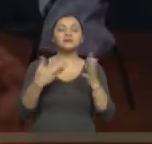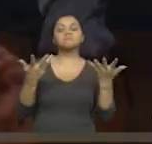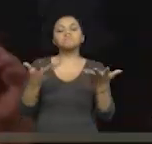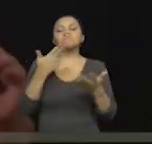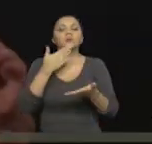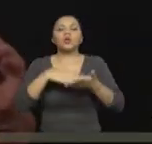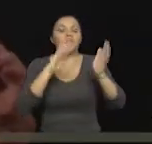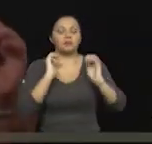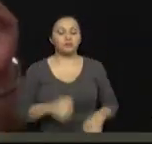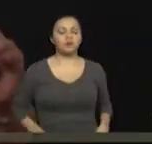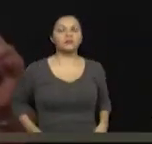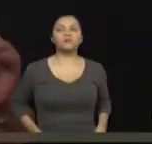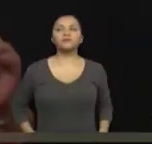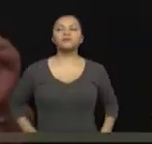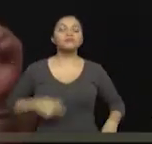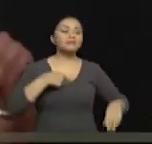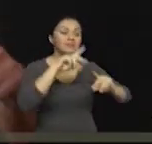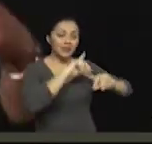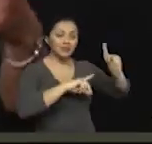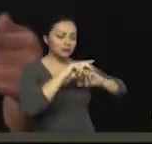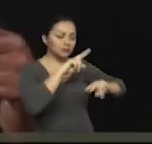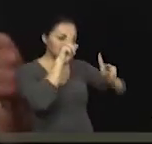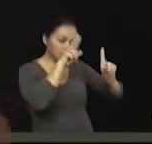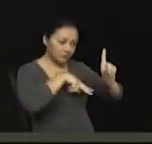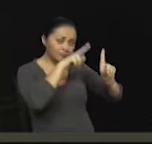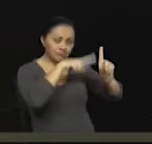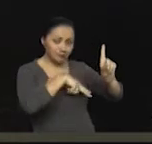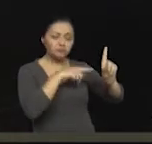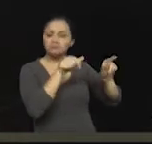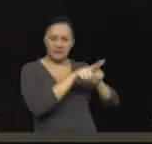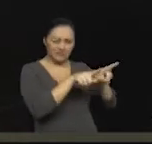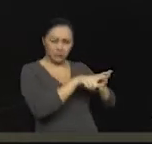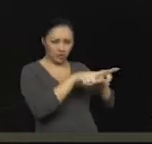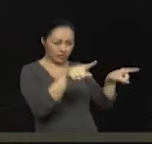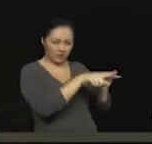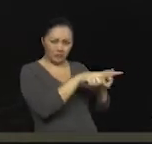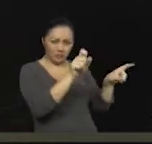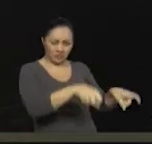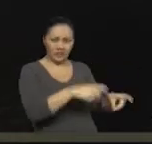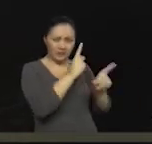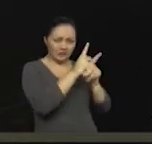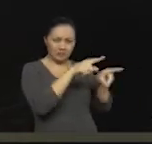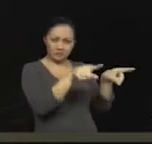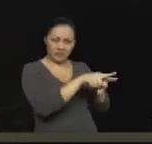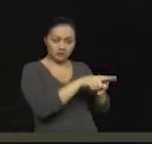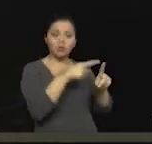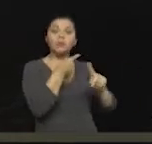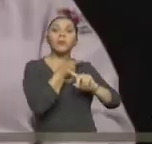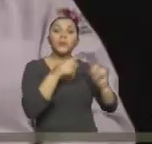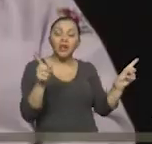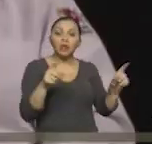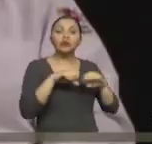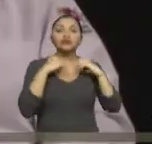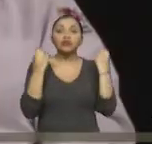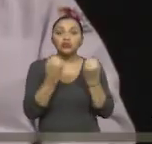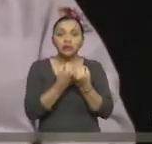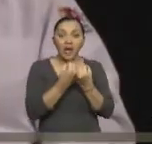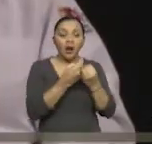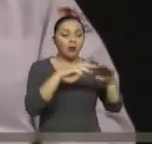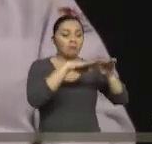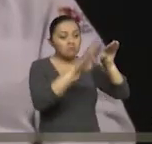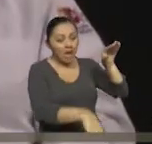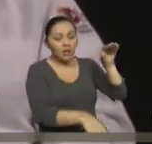diagnóstico y otra persona tiene el mismo diagnóstico, por su valoración la calificación va a ser diferente. Sí, tú tienes toda la razón,